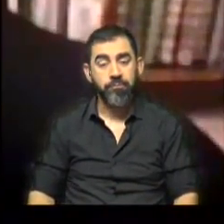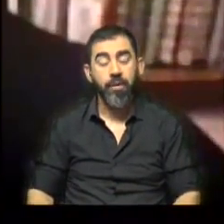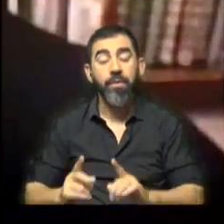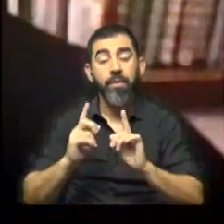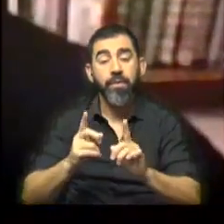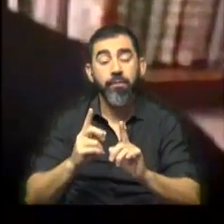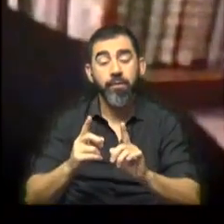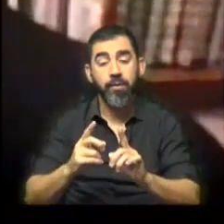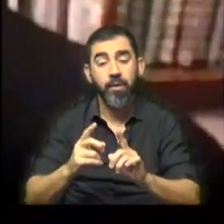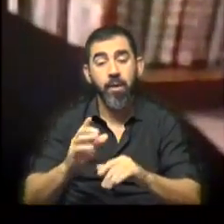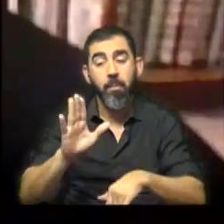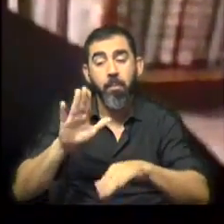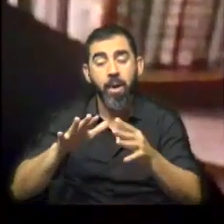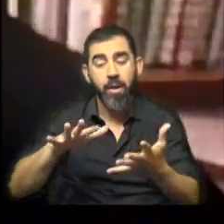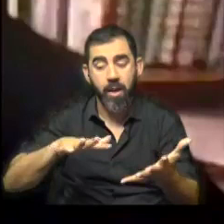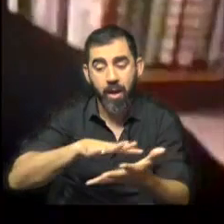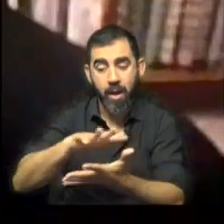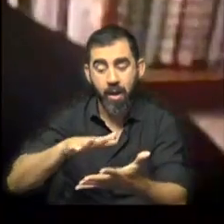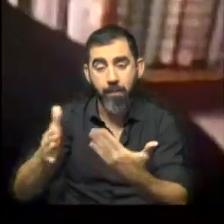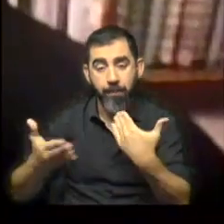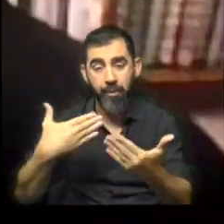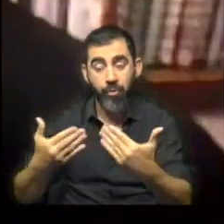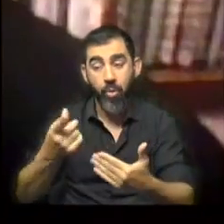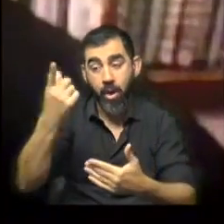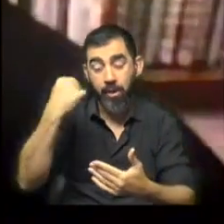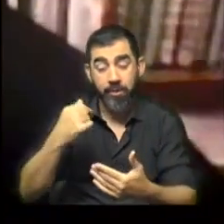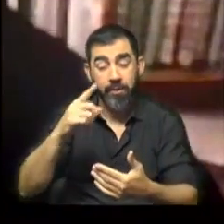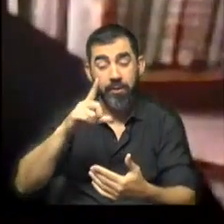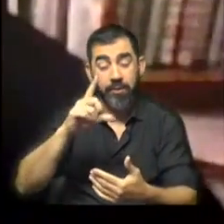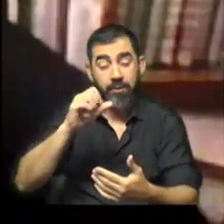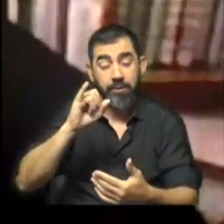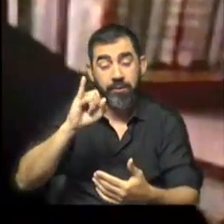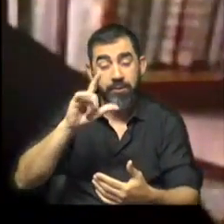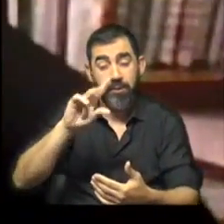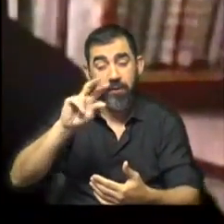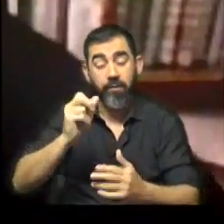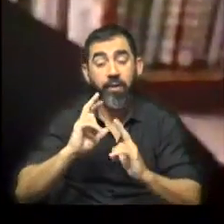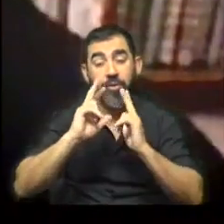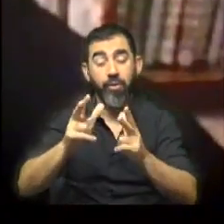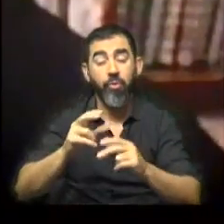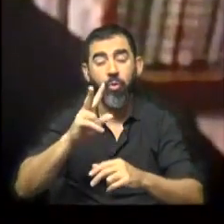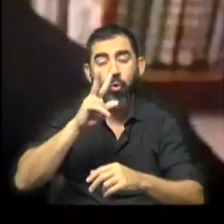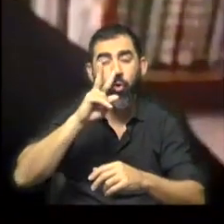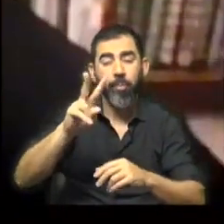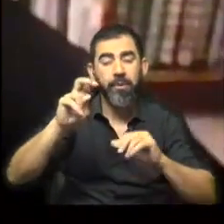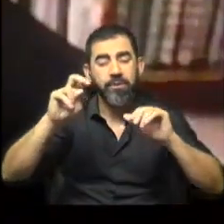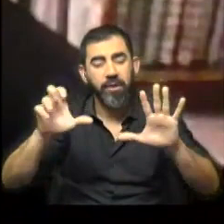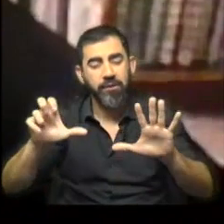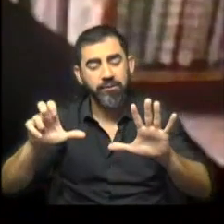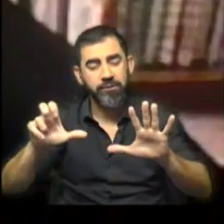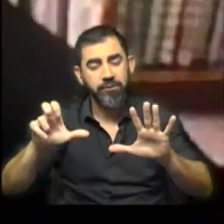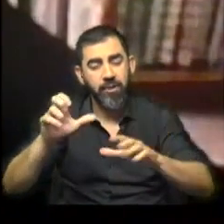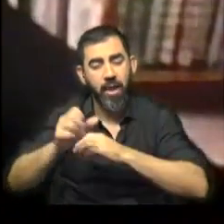generarse mayores ámbitos. Ayer el doctor Silva decía que en el 2006 se impuso de